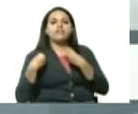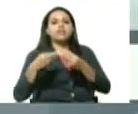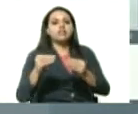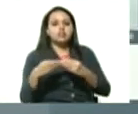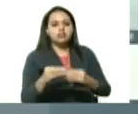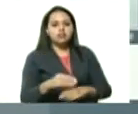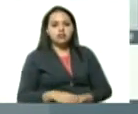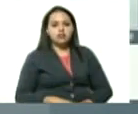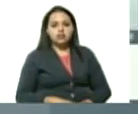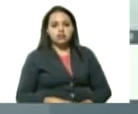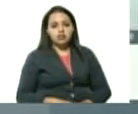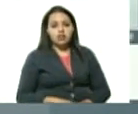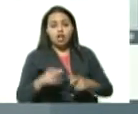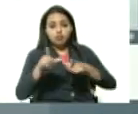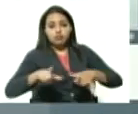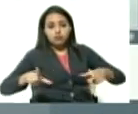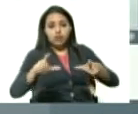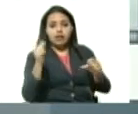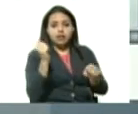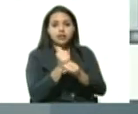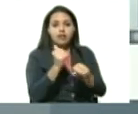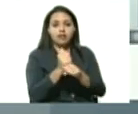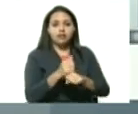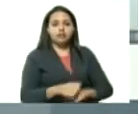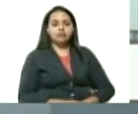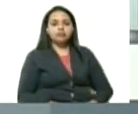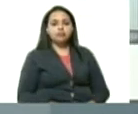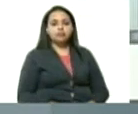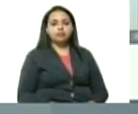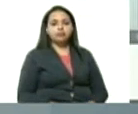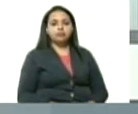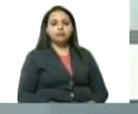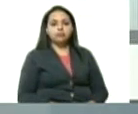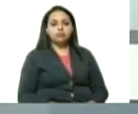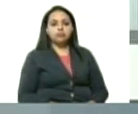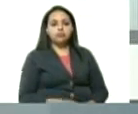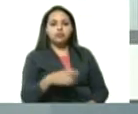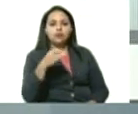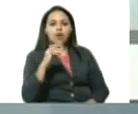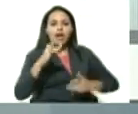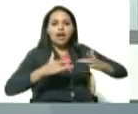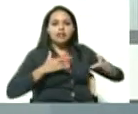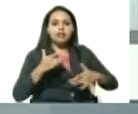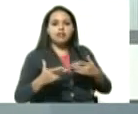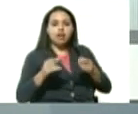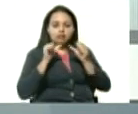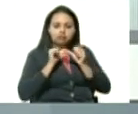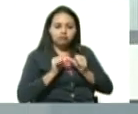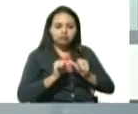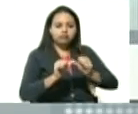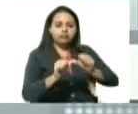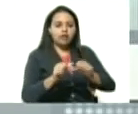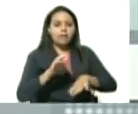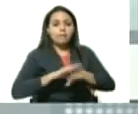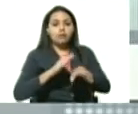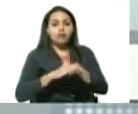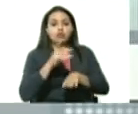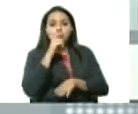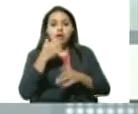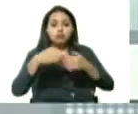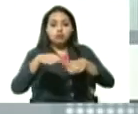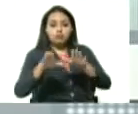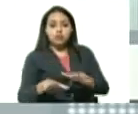en los sitios de trabajo los sectores excepcionados donde ha habido actividad permanente porque no se ha detenido